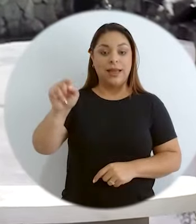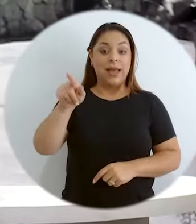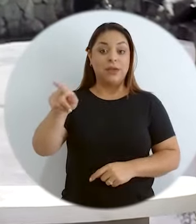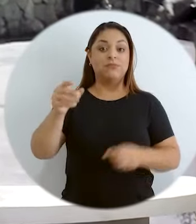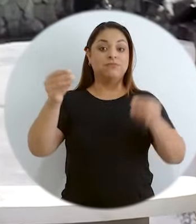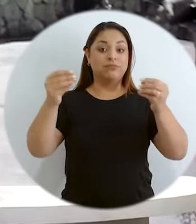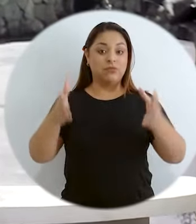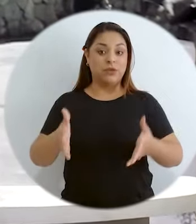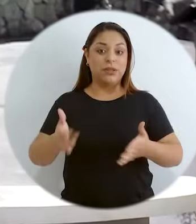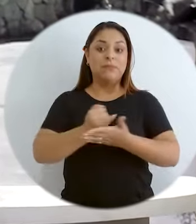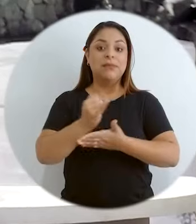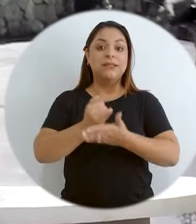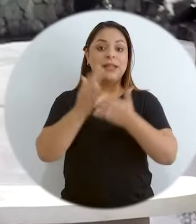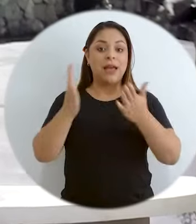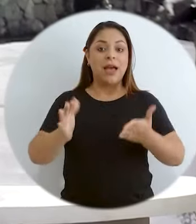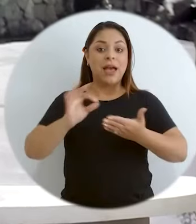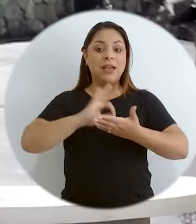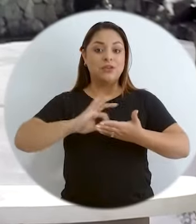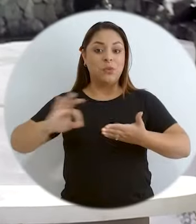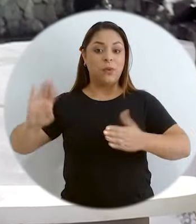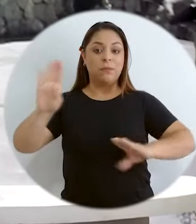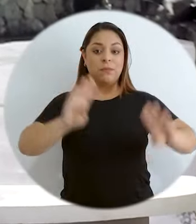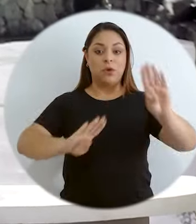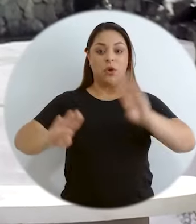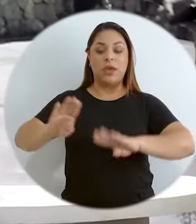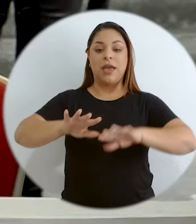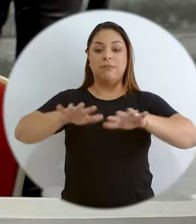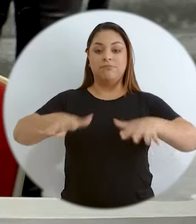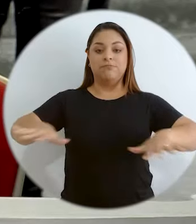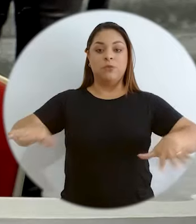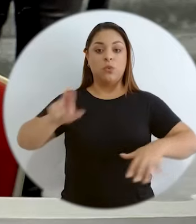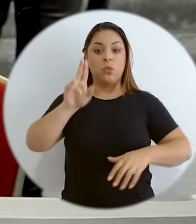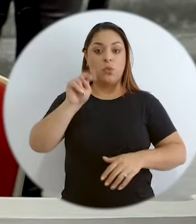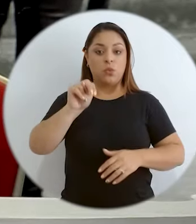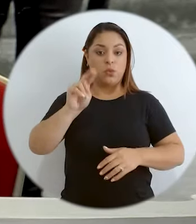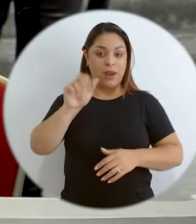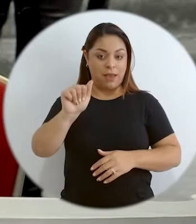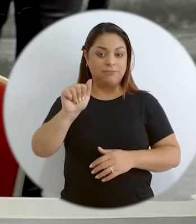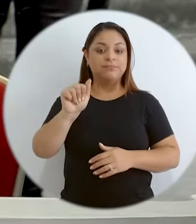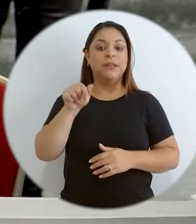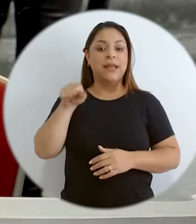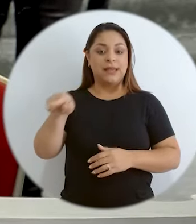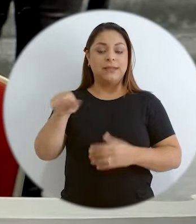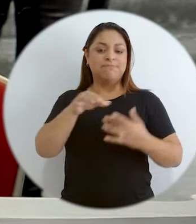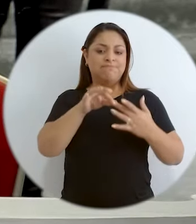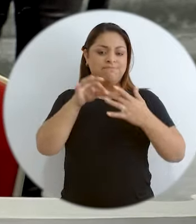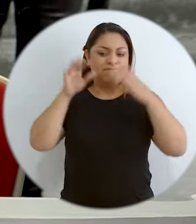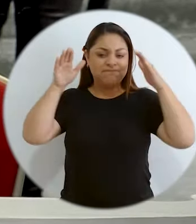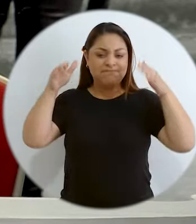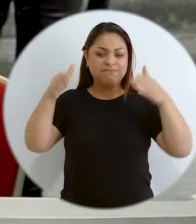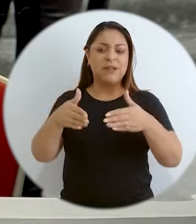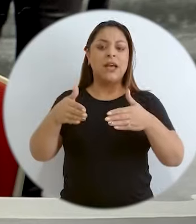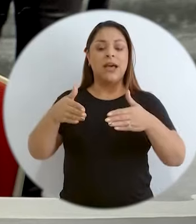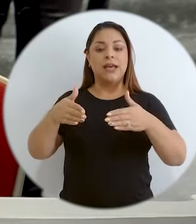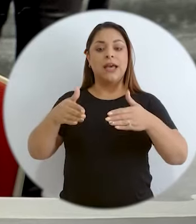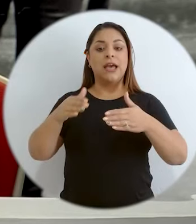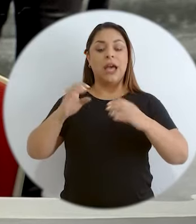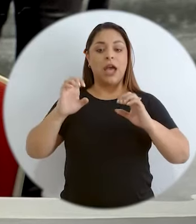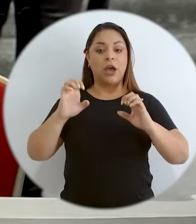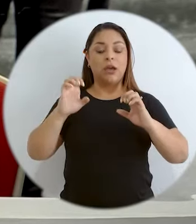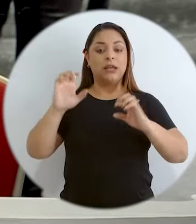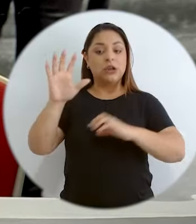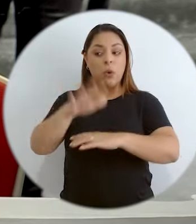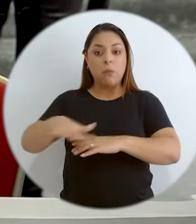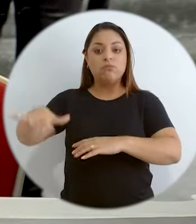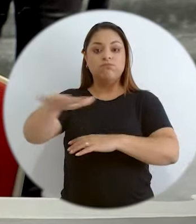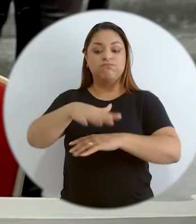quien es académica e investigadora de la Escuela de Biología Marina de la UNA, especialista en temas de ecología marina y costera avanzada. Bienvenida. Muchas gracias por